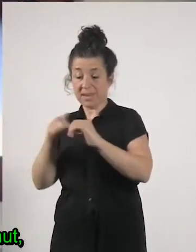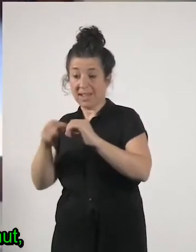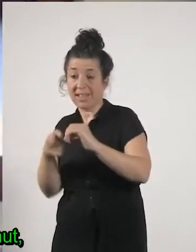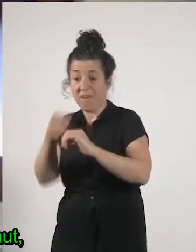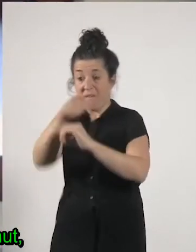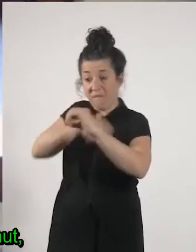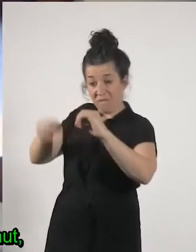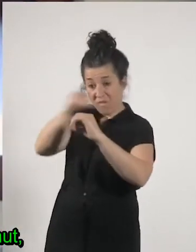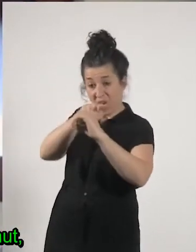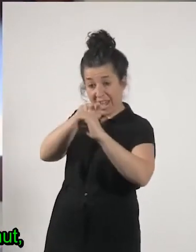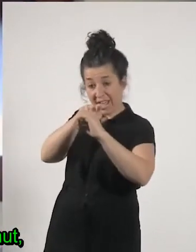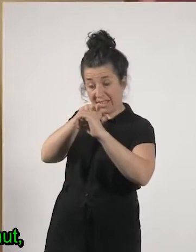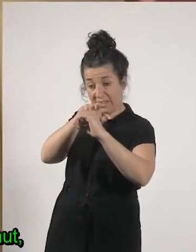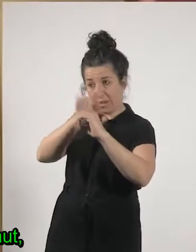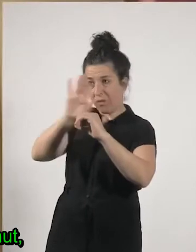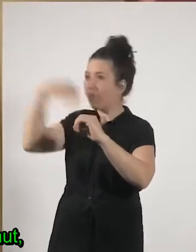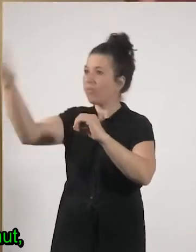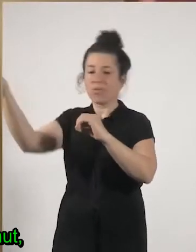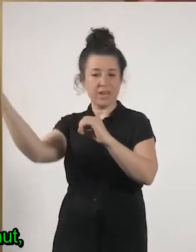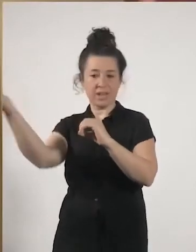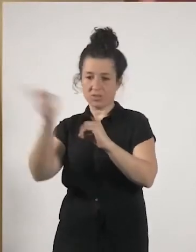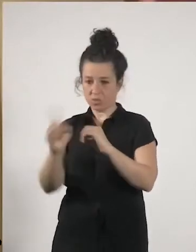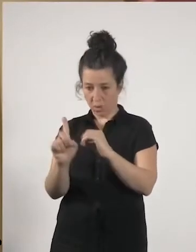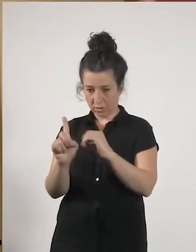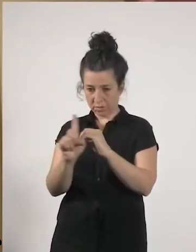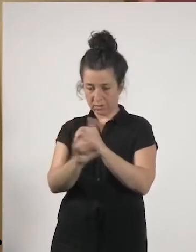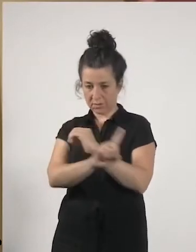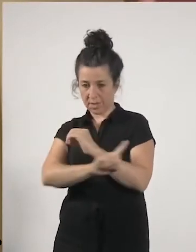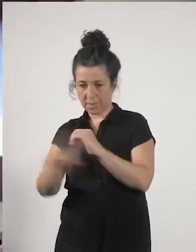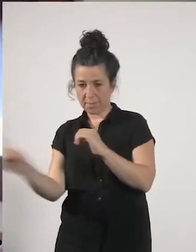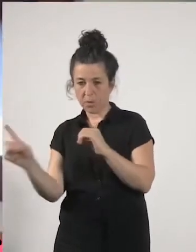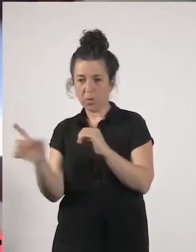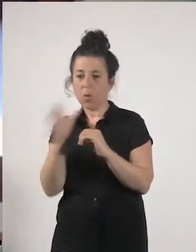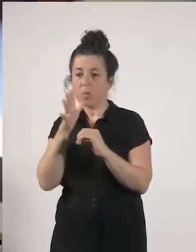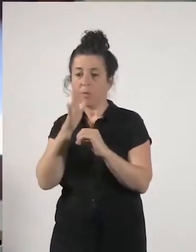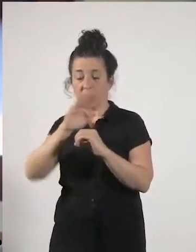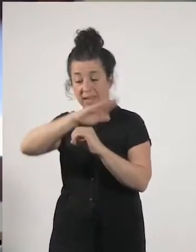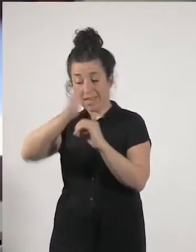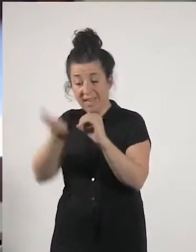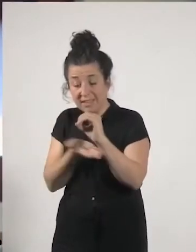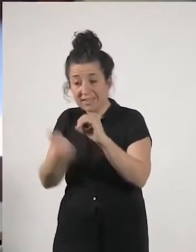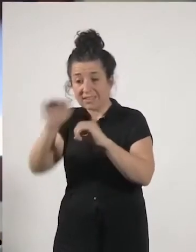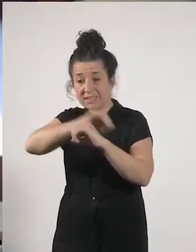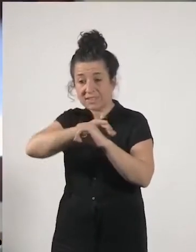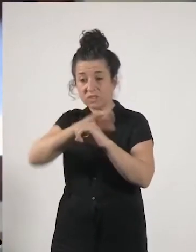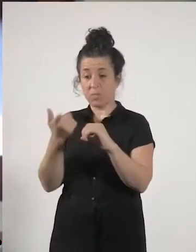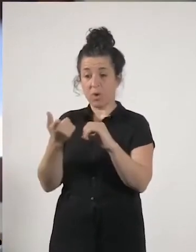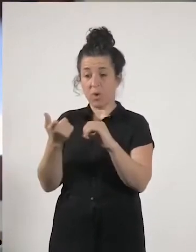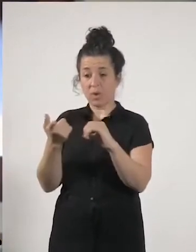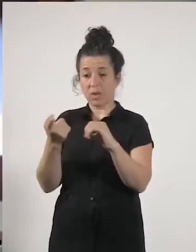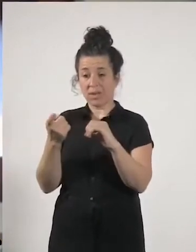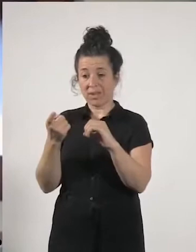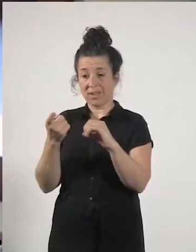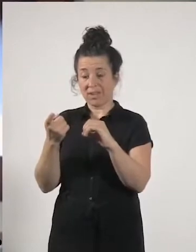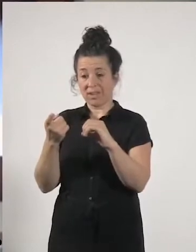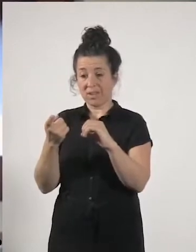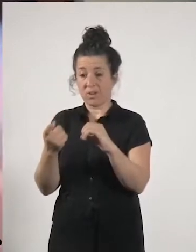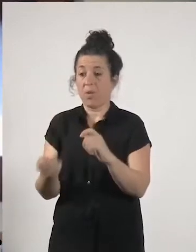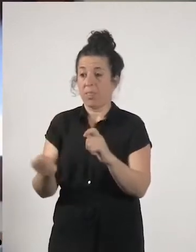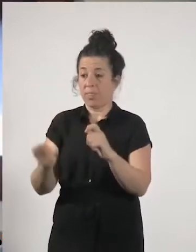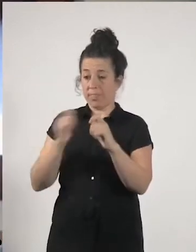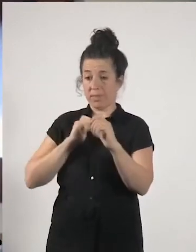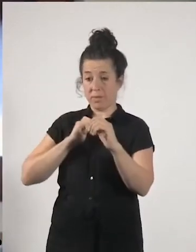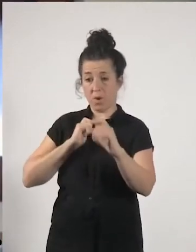la circunferencia exterior del donut que es gastar más de lo que más recursos